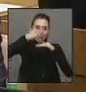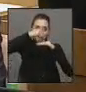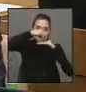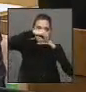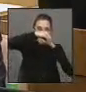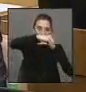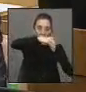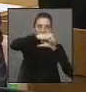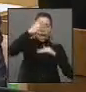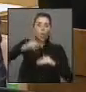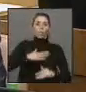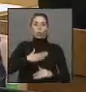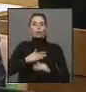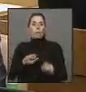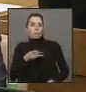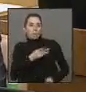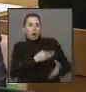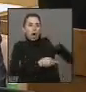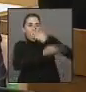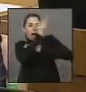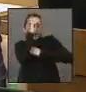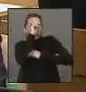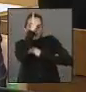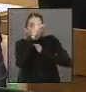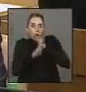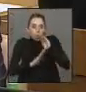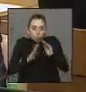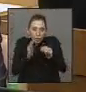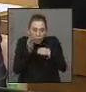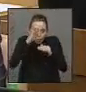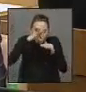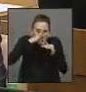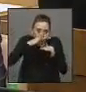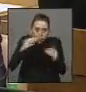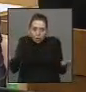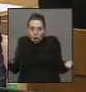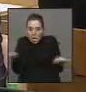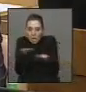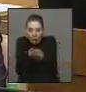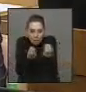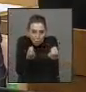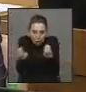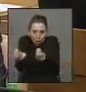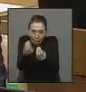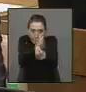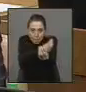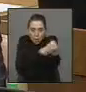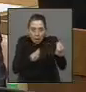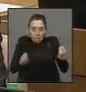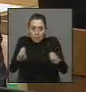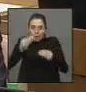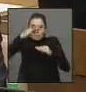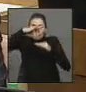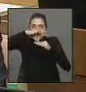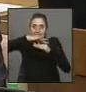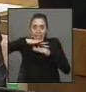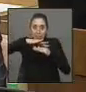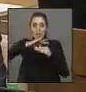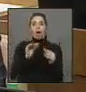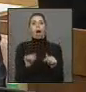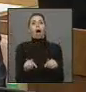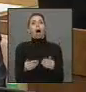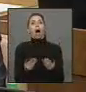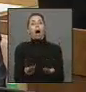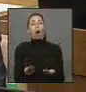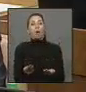pasando por alto los métodos ancestrales de cuidado, de preservación e intercambio de esos productos. Y ahora,